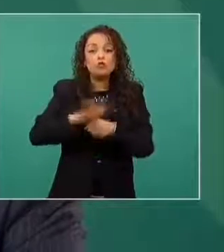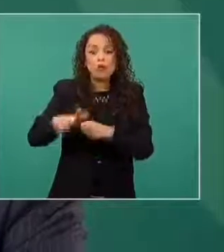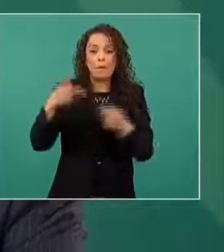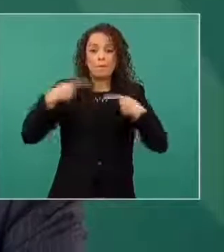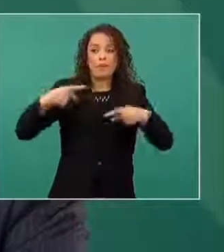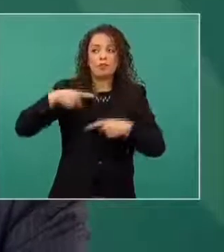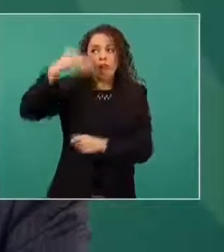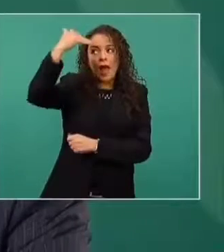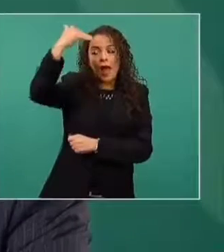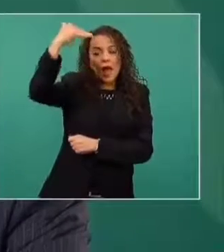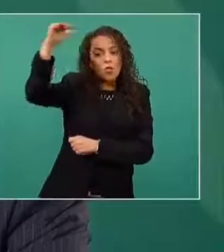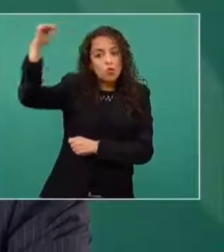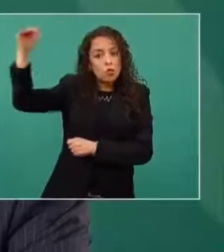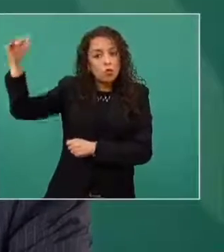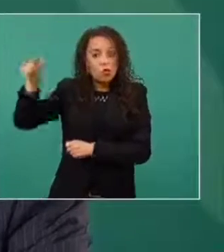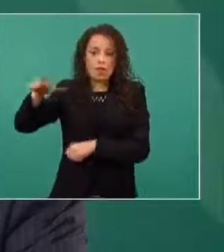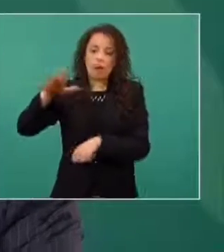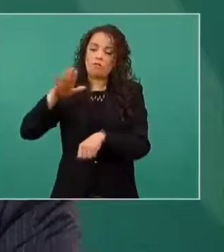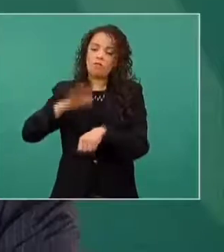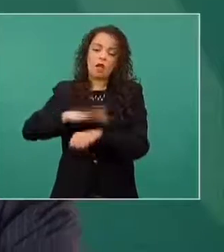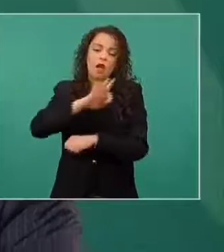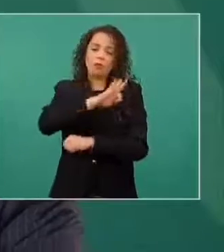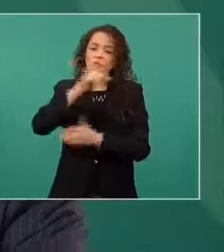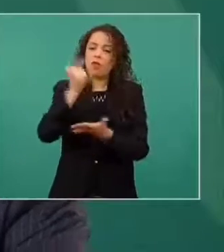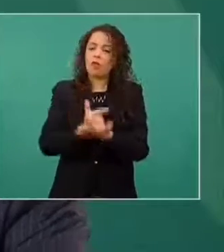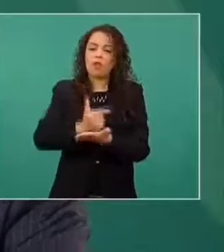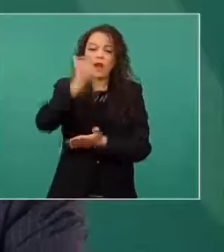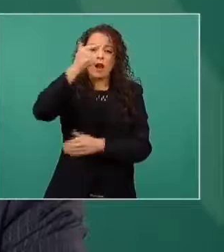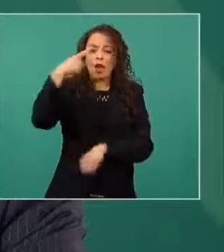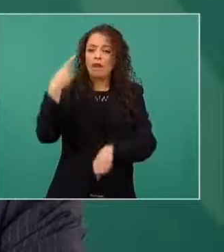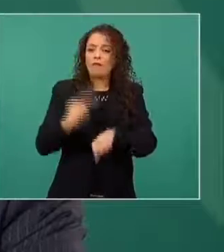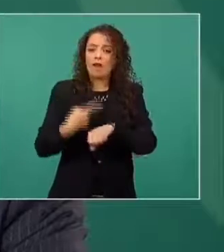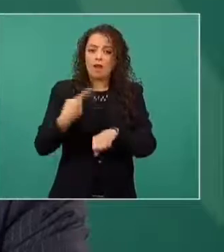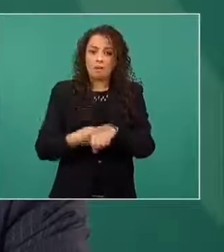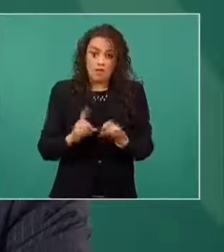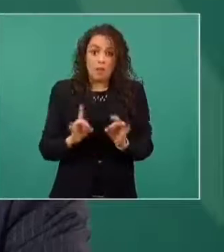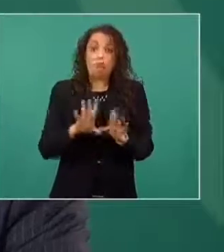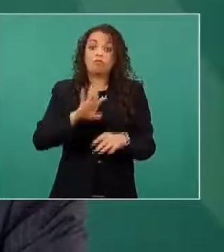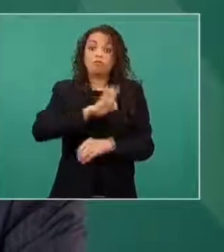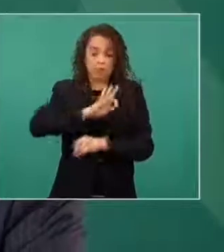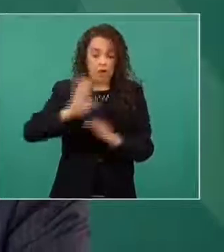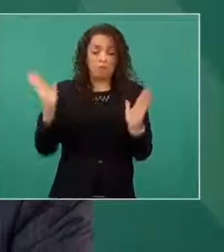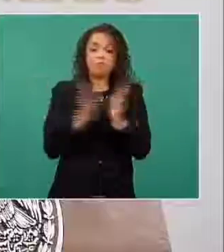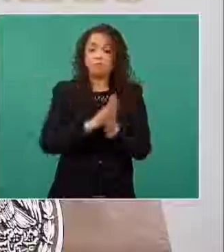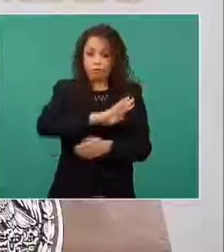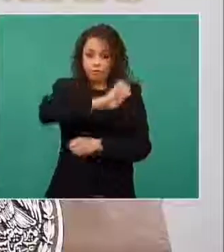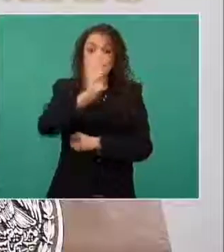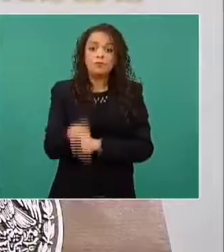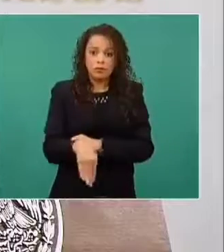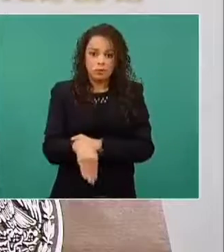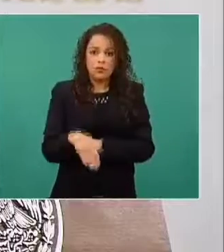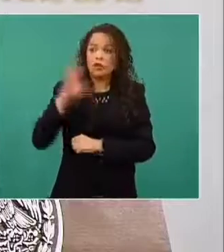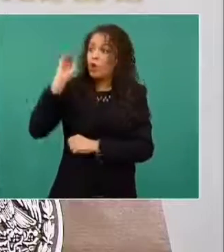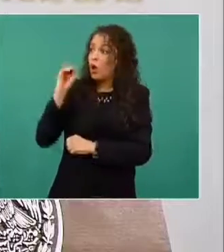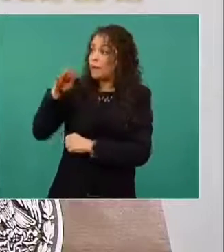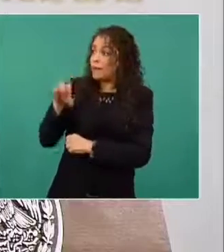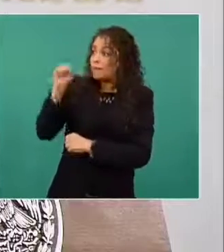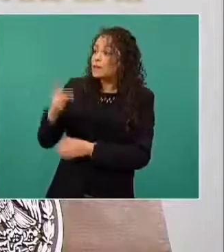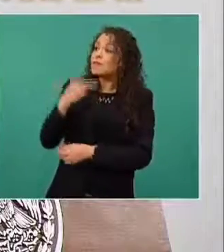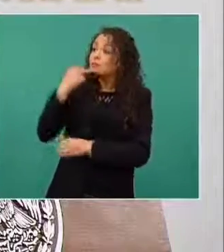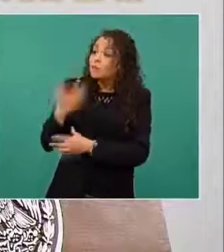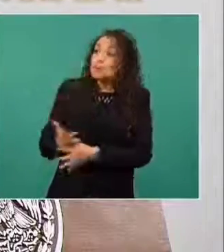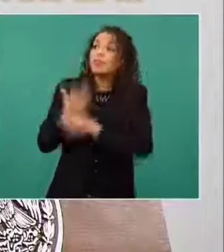es la población que tiene el mayor riesgo de enfermedad grave y de muerte. Y lo que ha dicho la Organización Mundial de la Salud es,